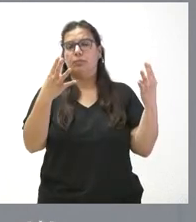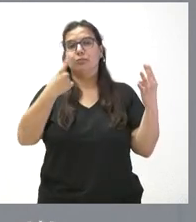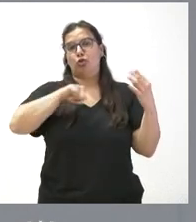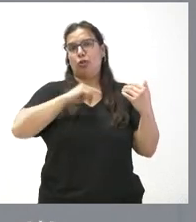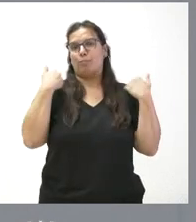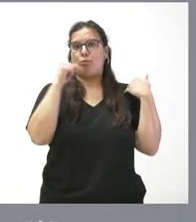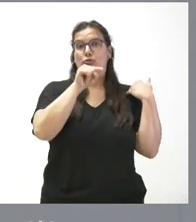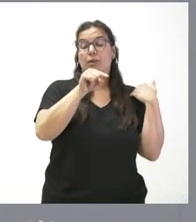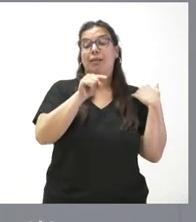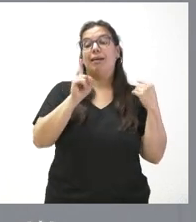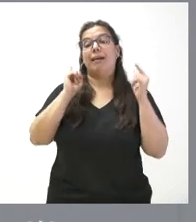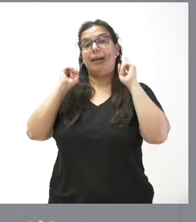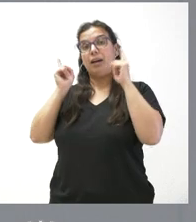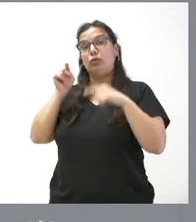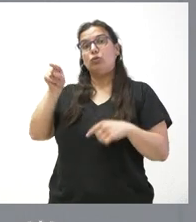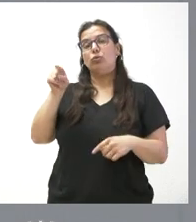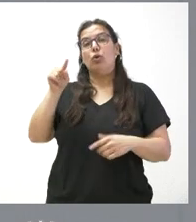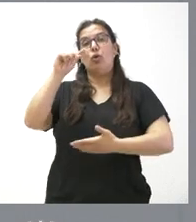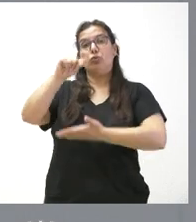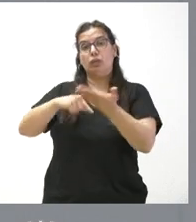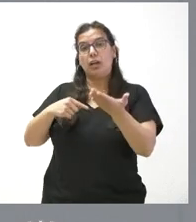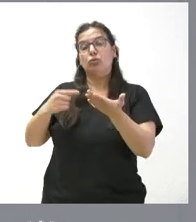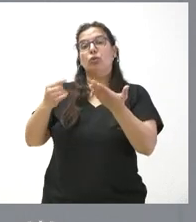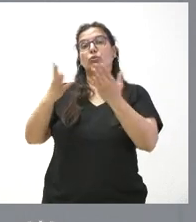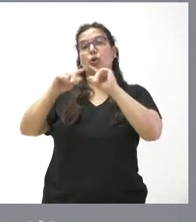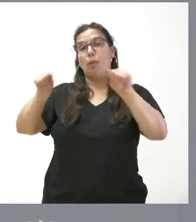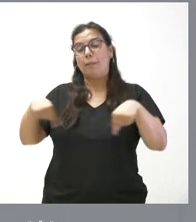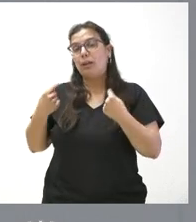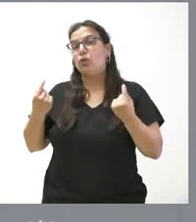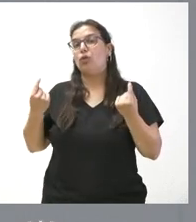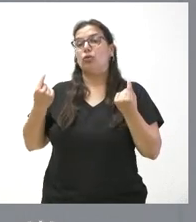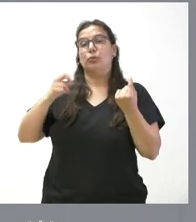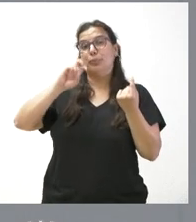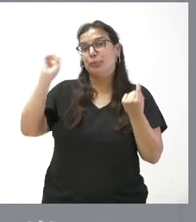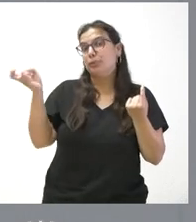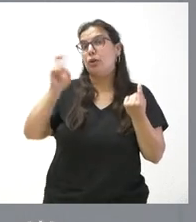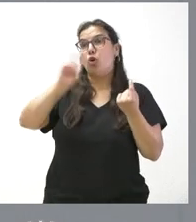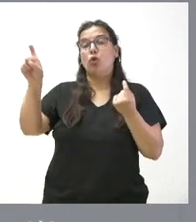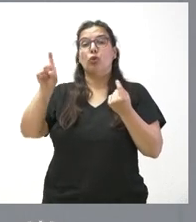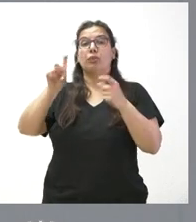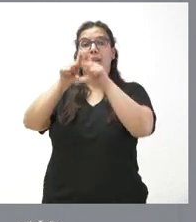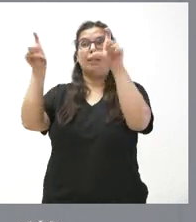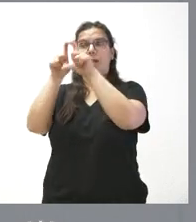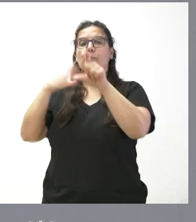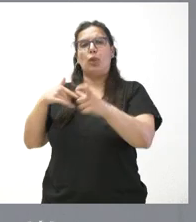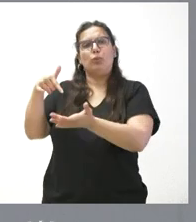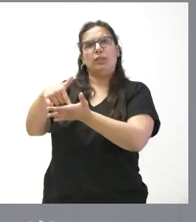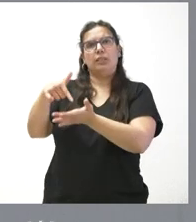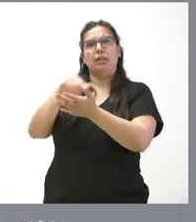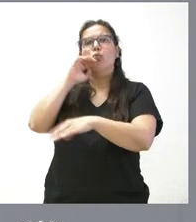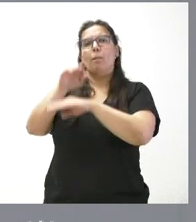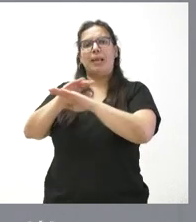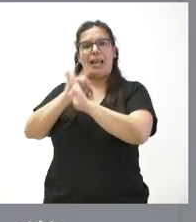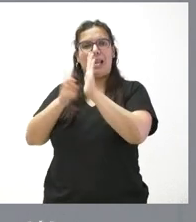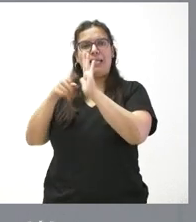Y en el caso de los contratos, convenios o acuerdos que se tengan con otro tipo de entidades, nosotros sí podemos exigir el cumplimiento de la